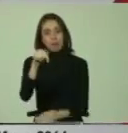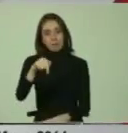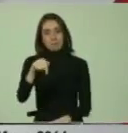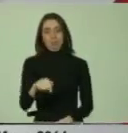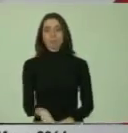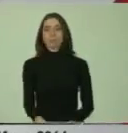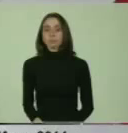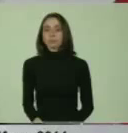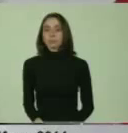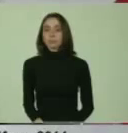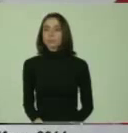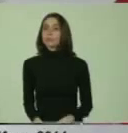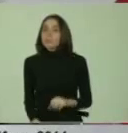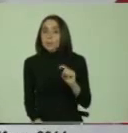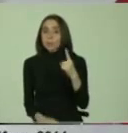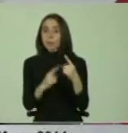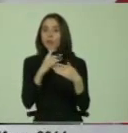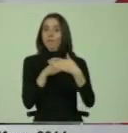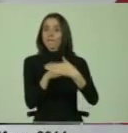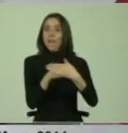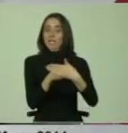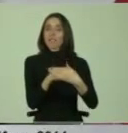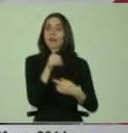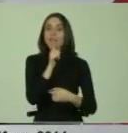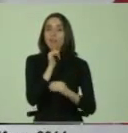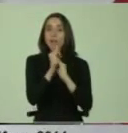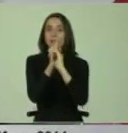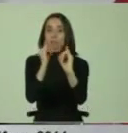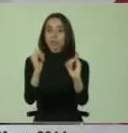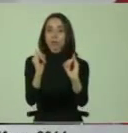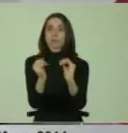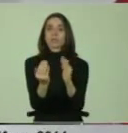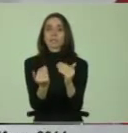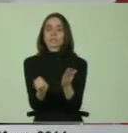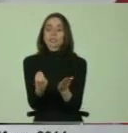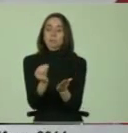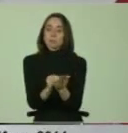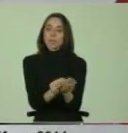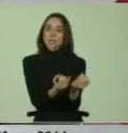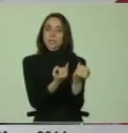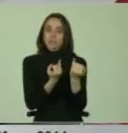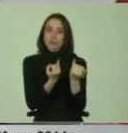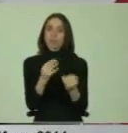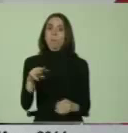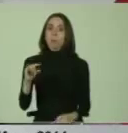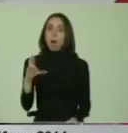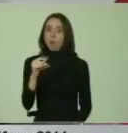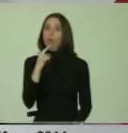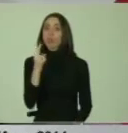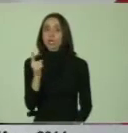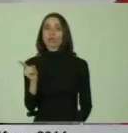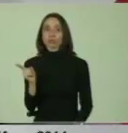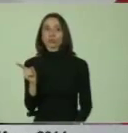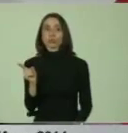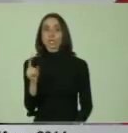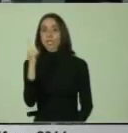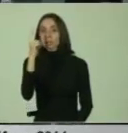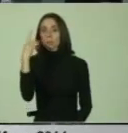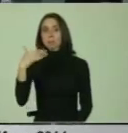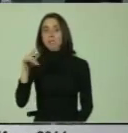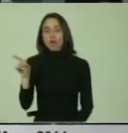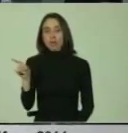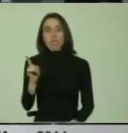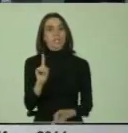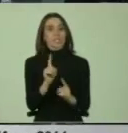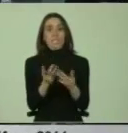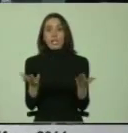Lo primero es, como hemos dicho, una barrera es la falta de información, necesitamos mayor información. Mauro ya ha dicho que eso va a ser una prioridad, porque